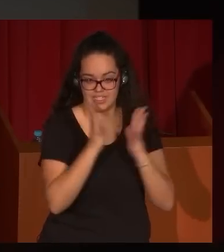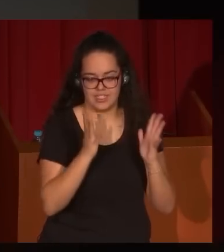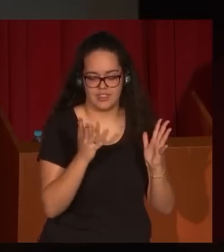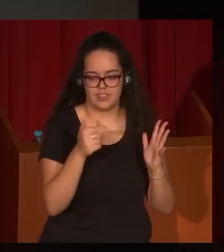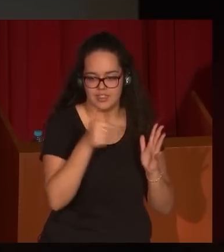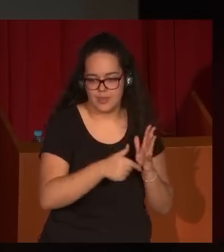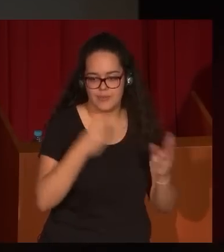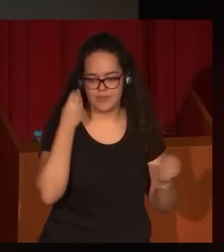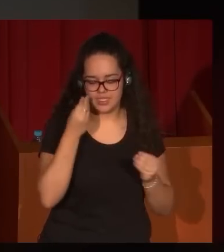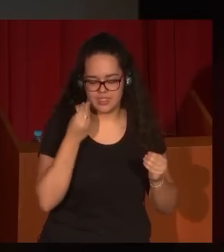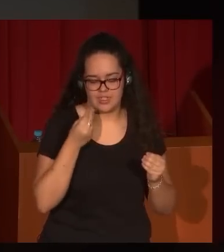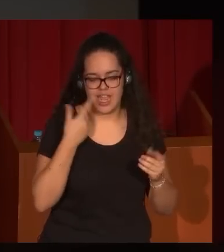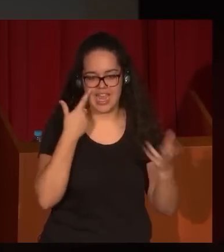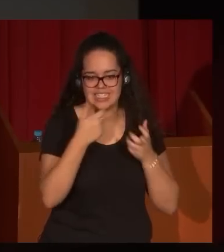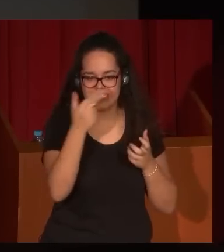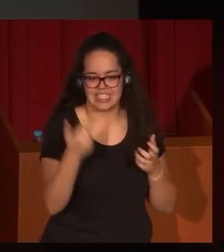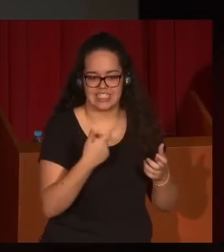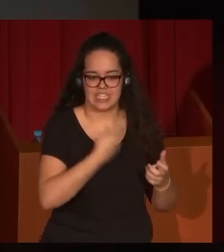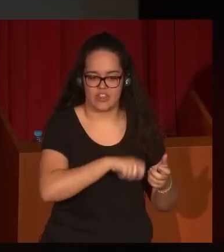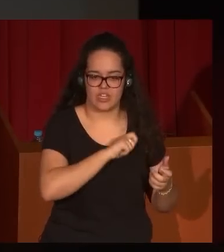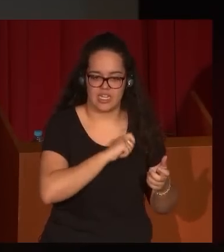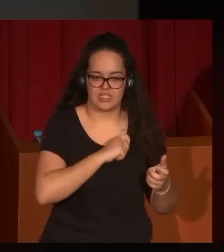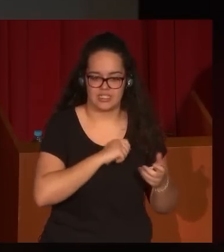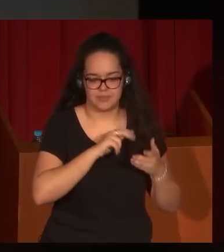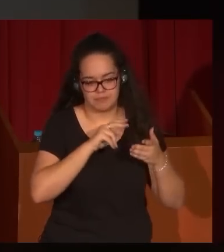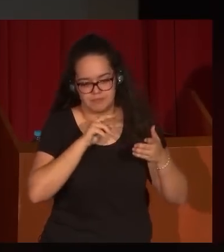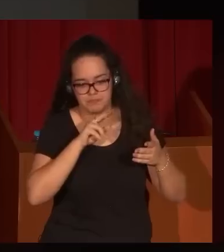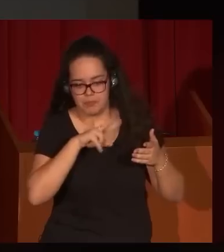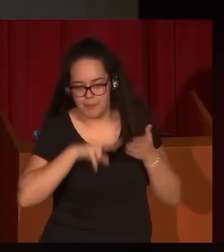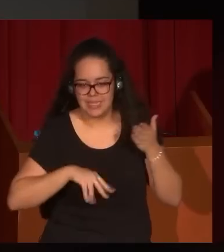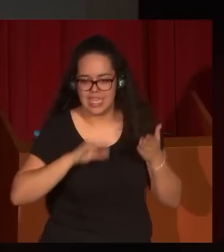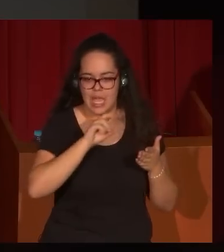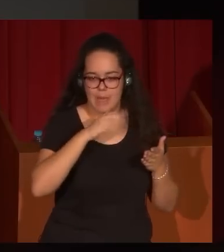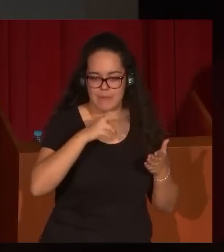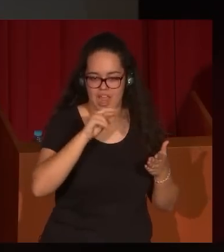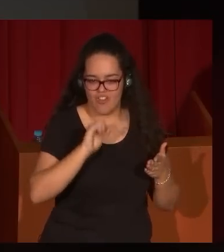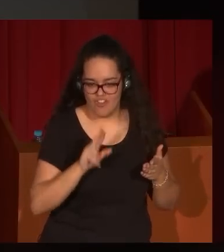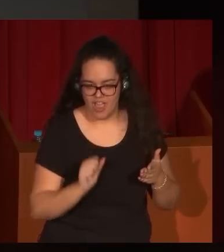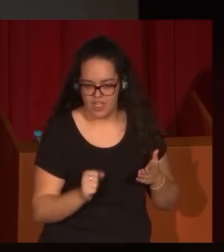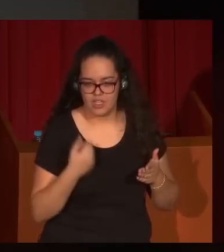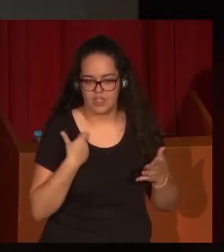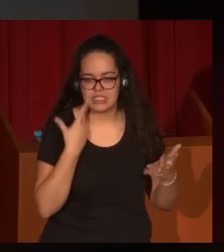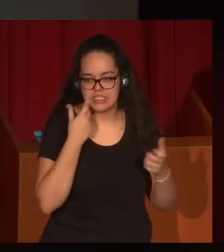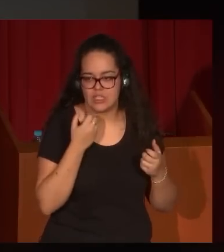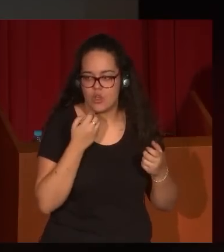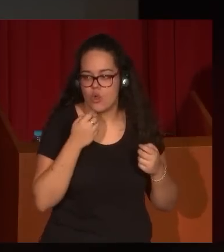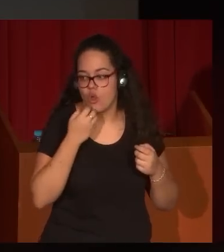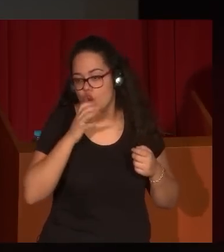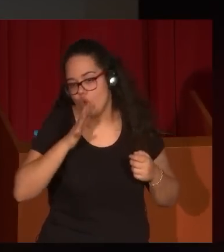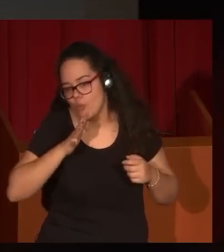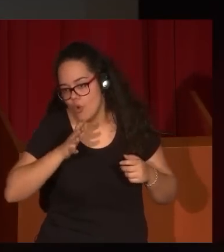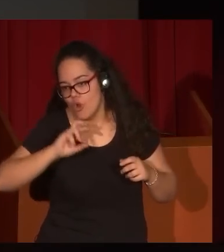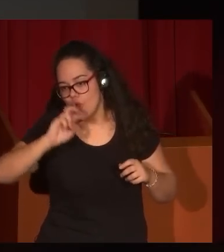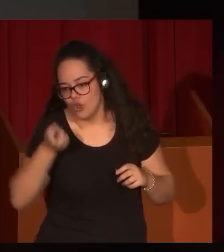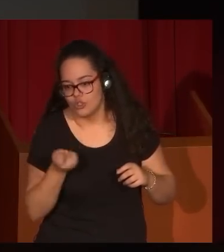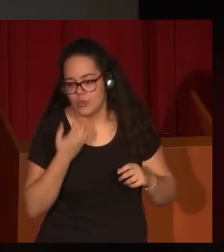los artistas nacionales, a esa Beta Brava, en que considera a todos estos artistas, en detrimento, por ejemplo, de artistas contaminados por